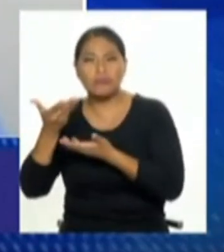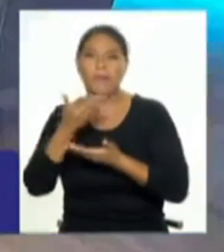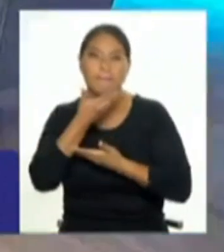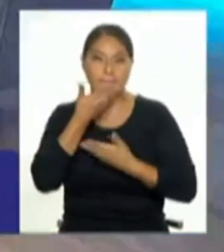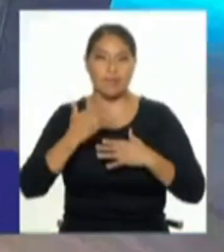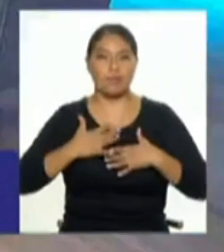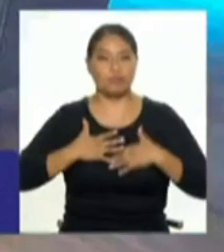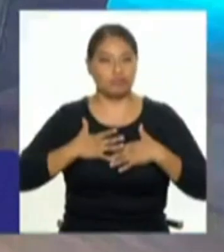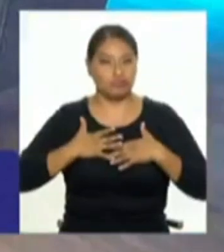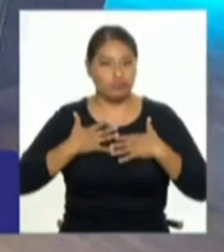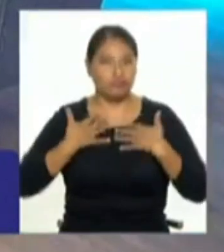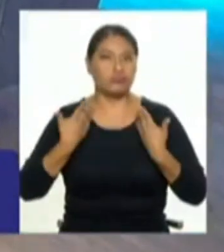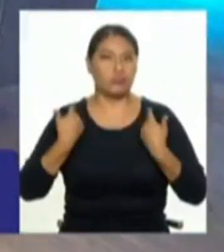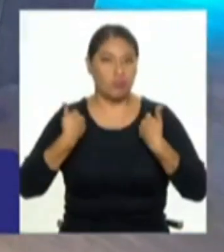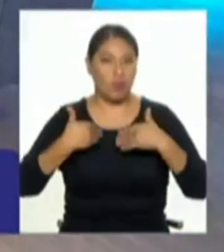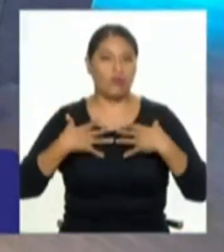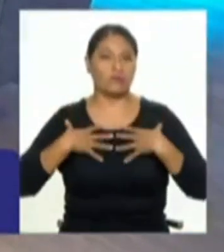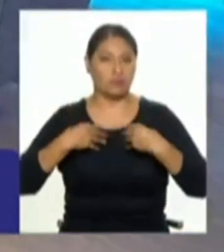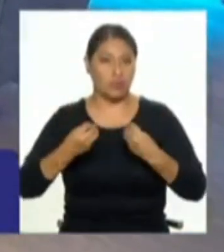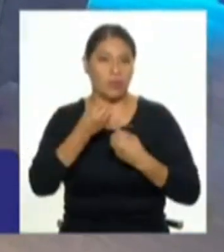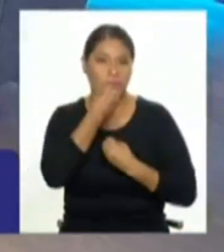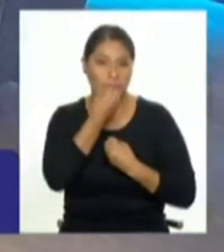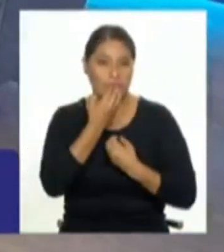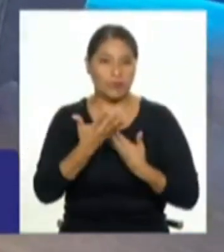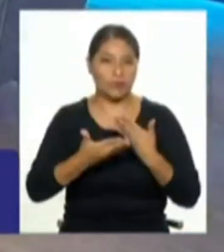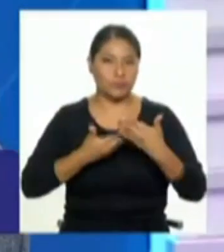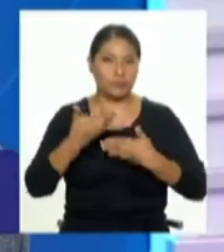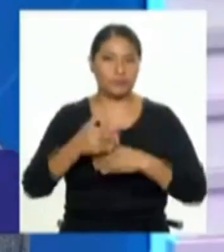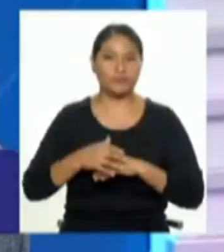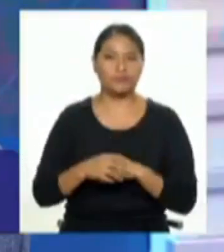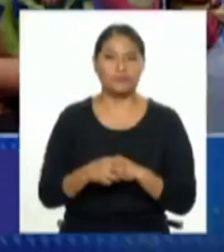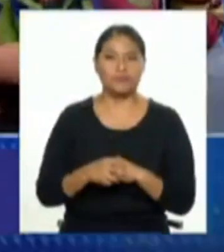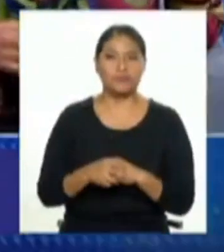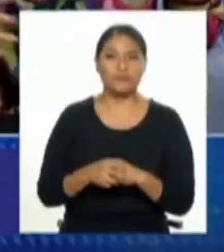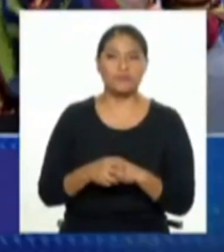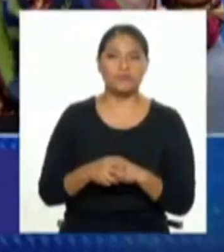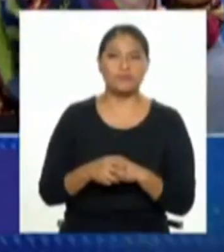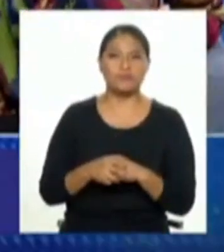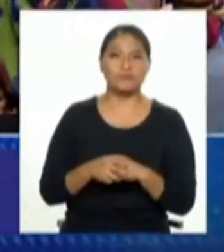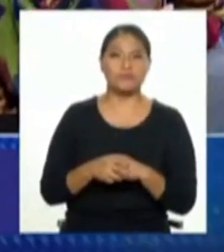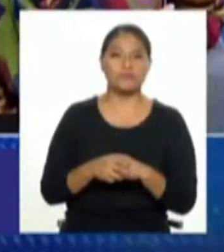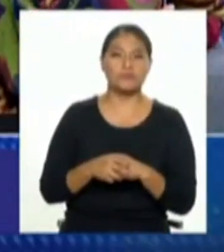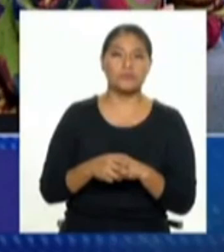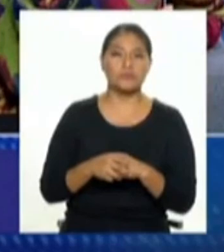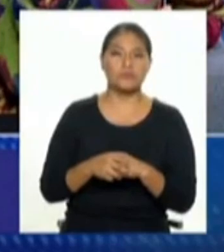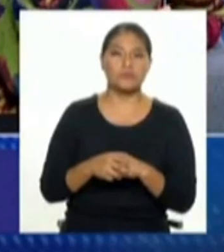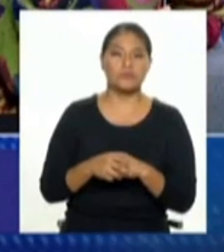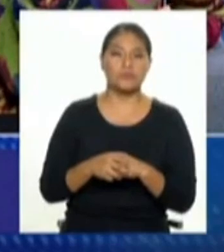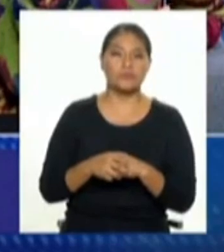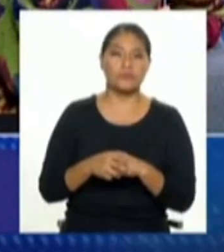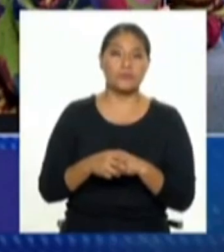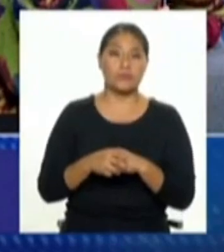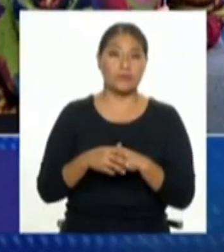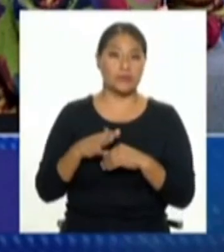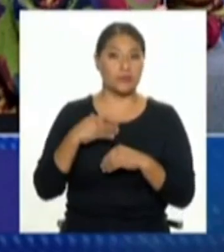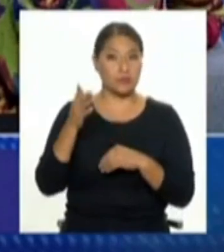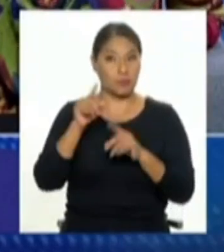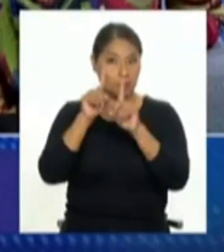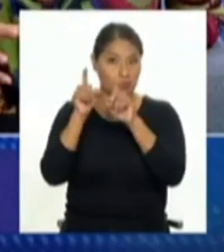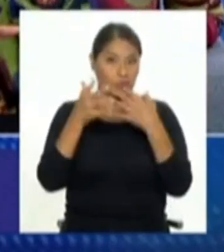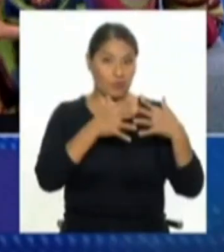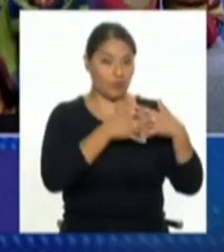manera así es muchas gracias doctora Herrera por estos alcances y ya para cerrar podríamos tener una sociedad como la americana Leonardo